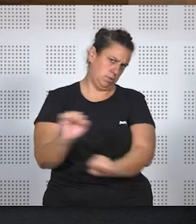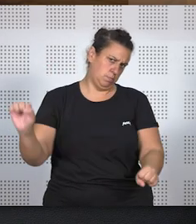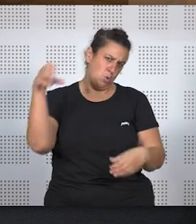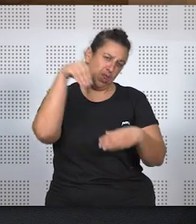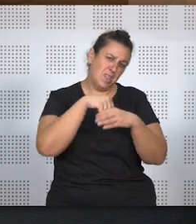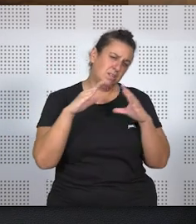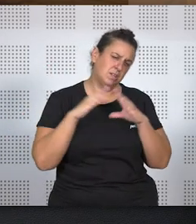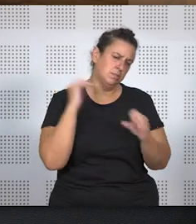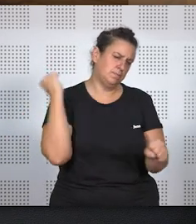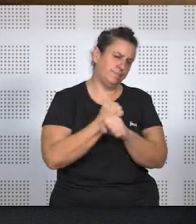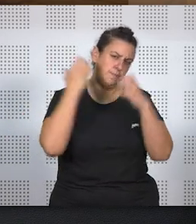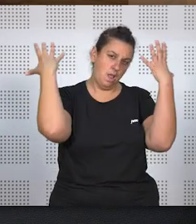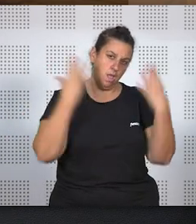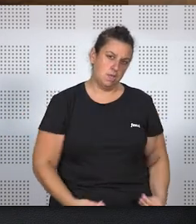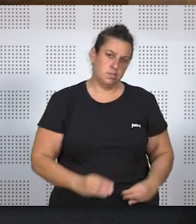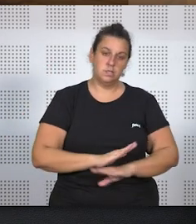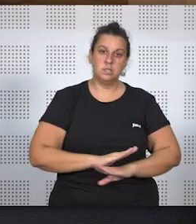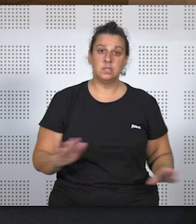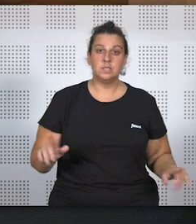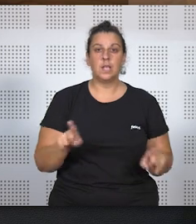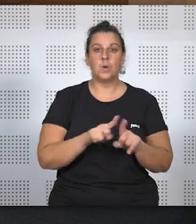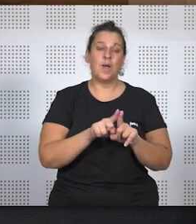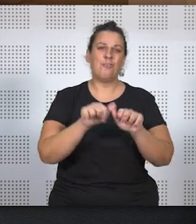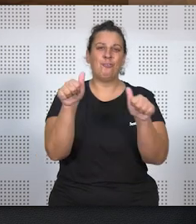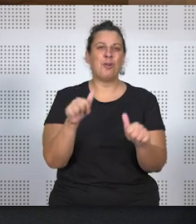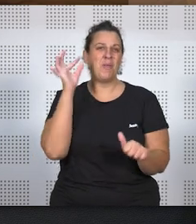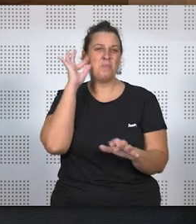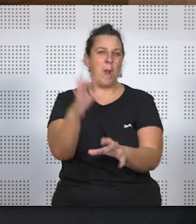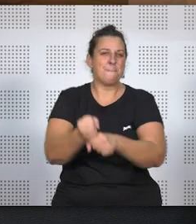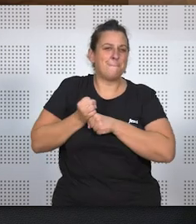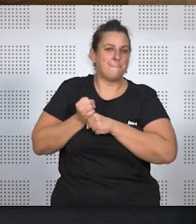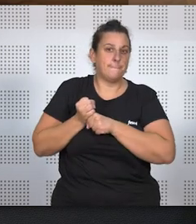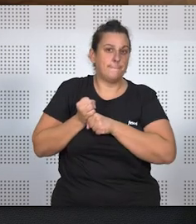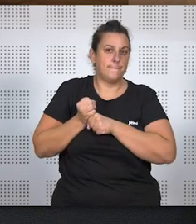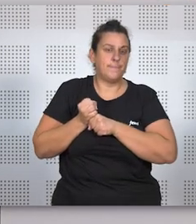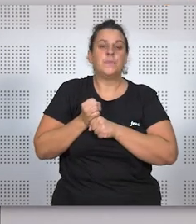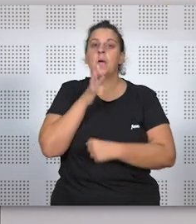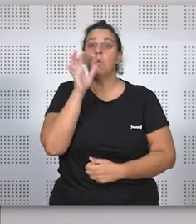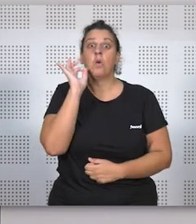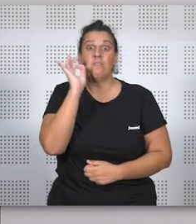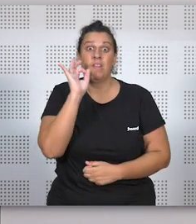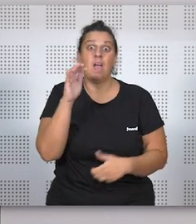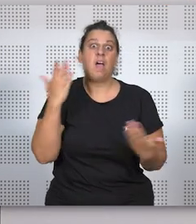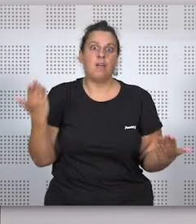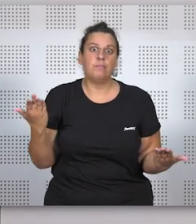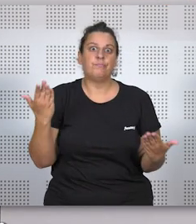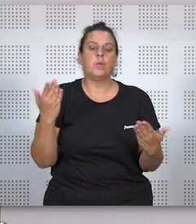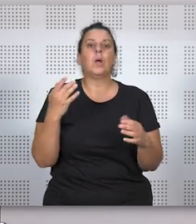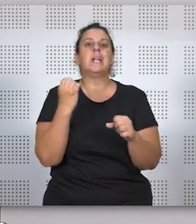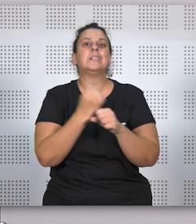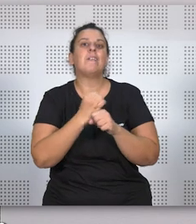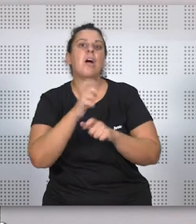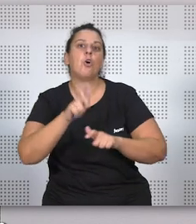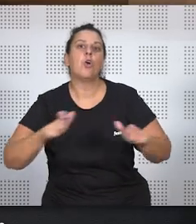ya es excesivo. Es una forma de retenerla, porque efectivamente, aunque la mujer, igual fuera de trabajadores,